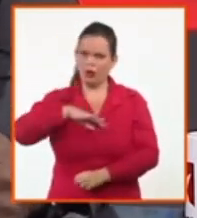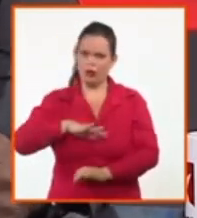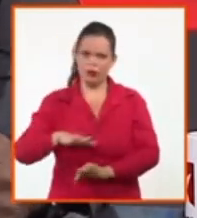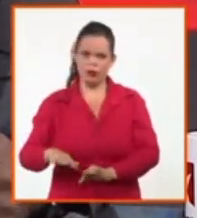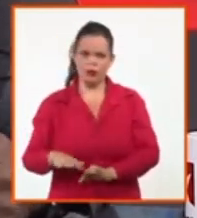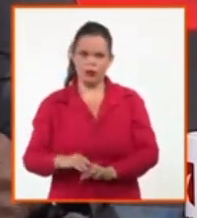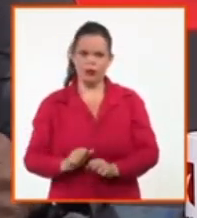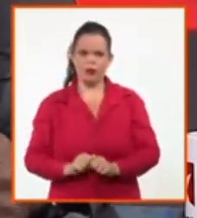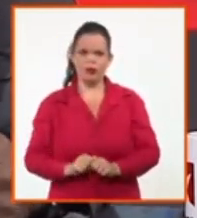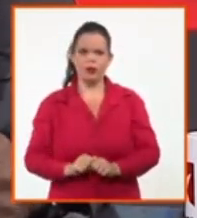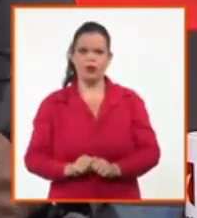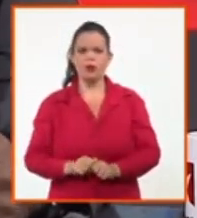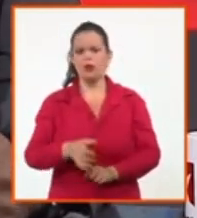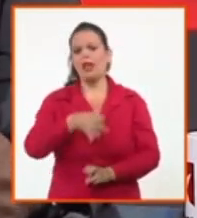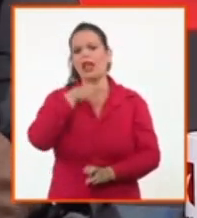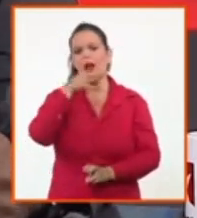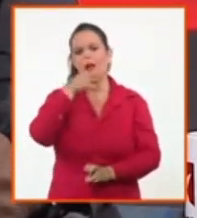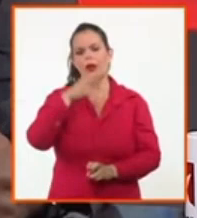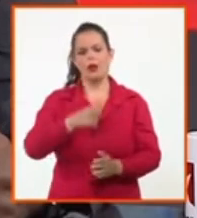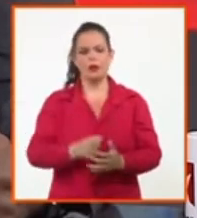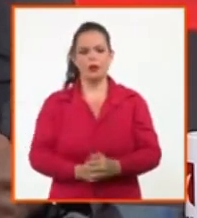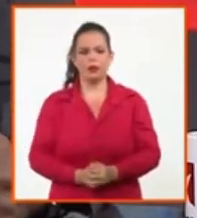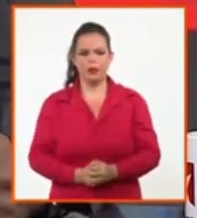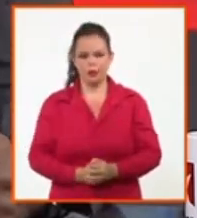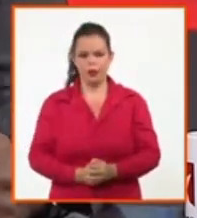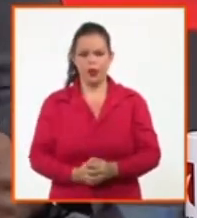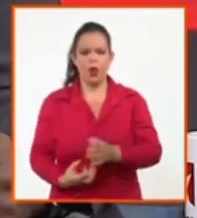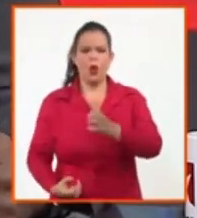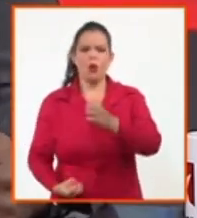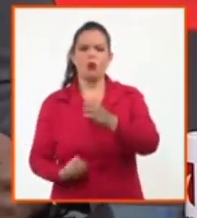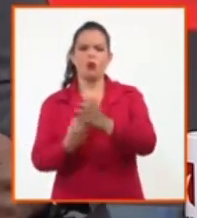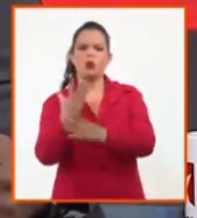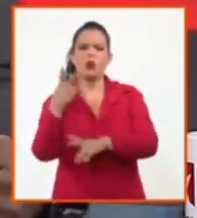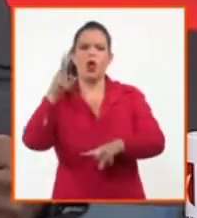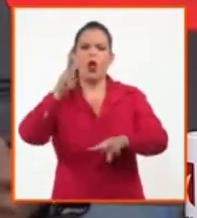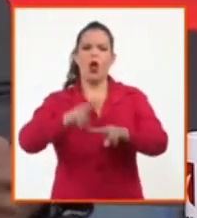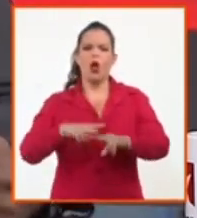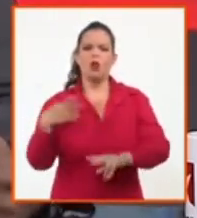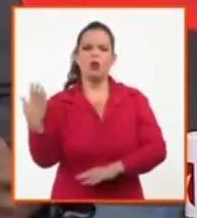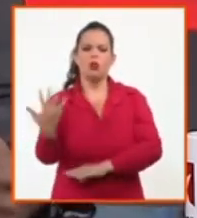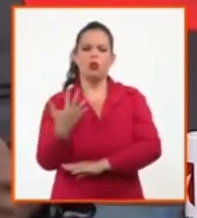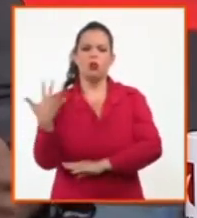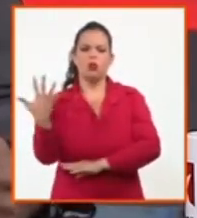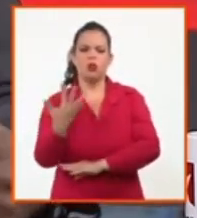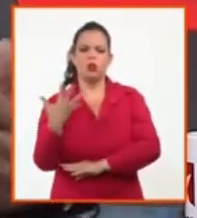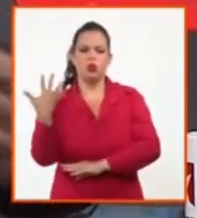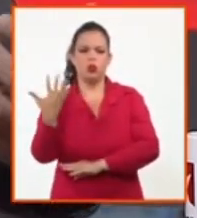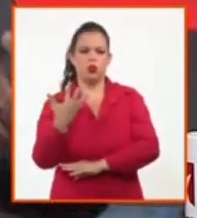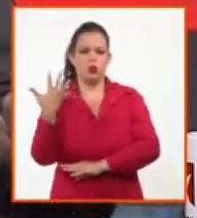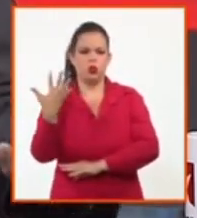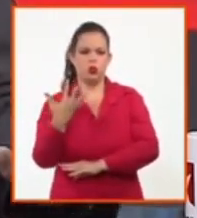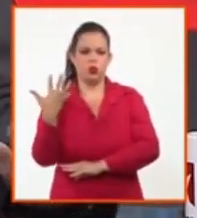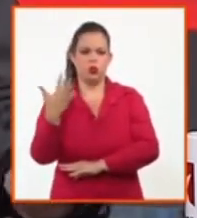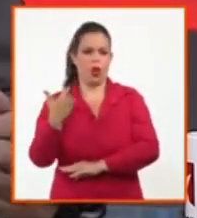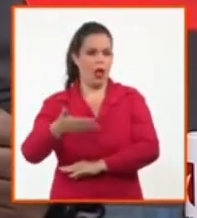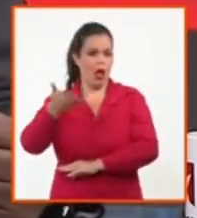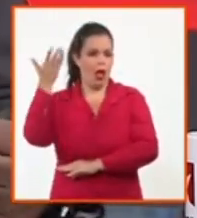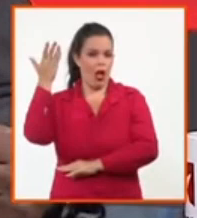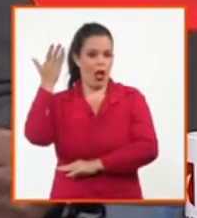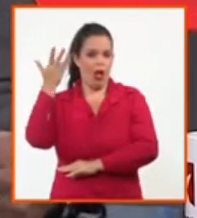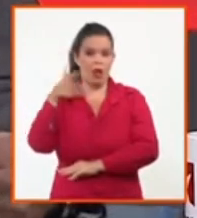Aparece un huracán, por allá donde siempre se generan los huracanes, y como dice Rubiera, estamos en fase